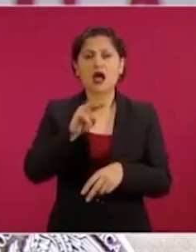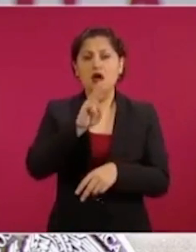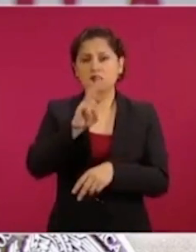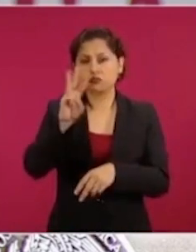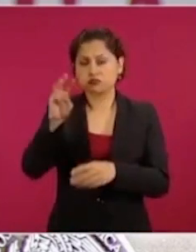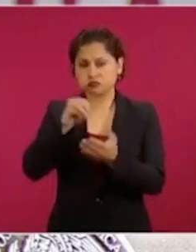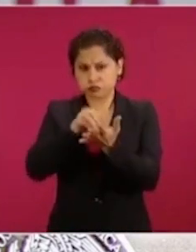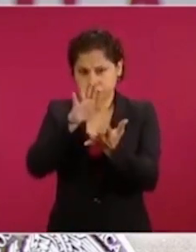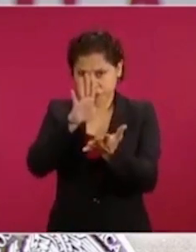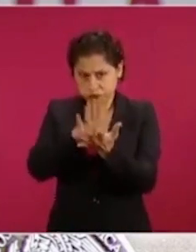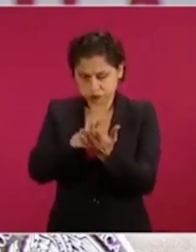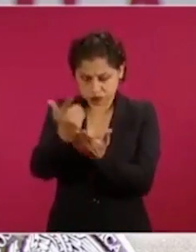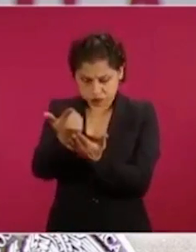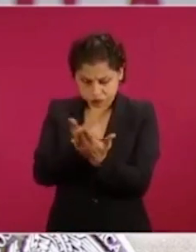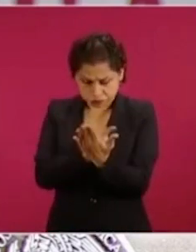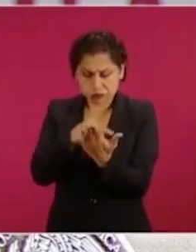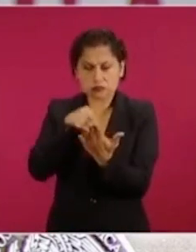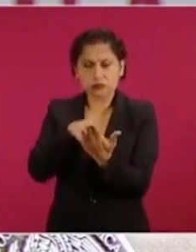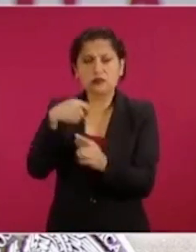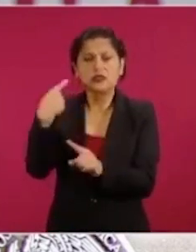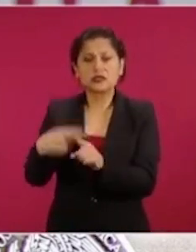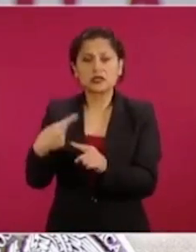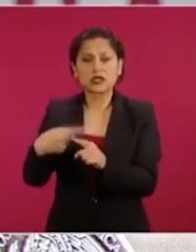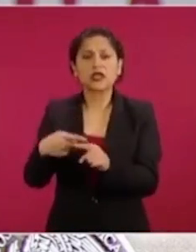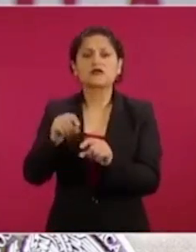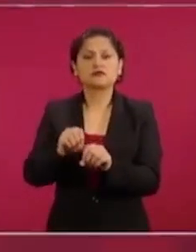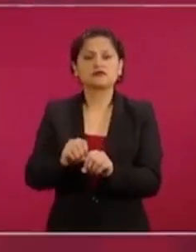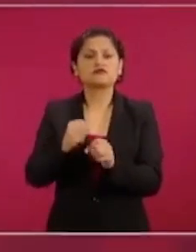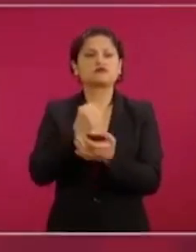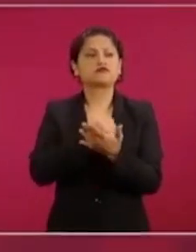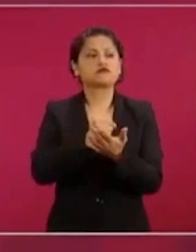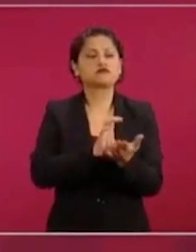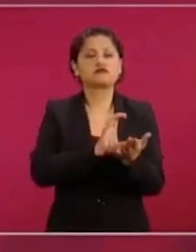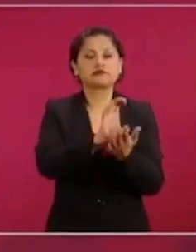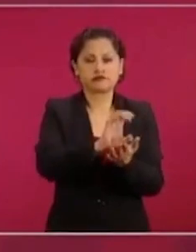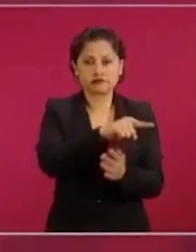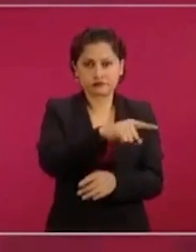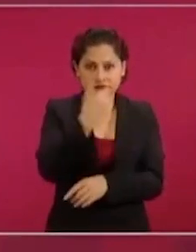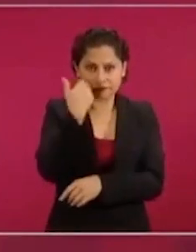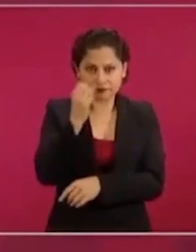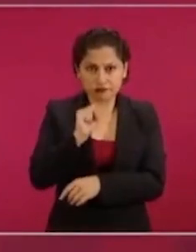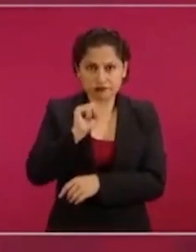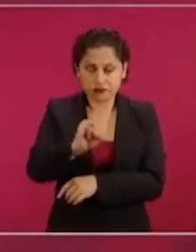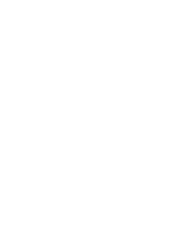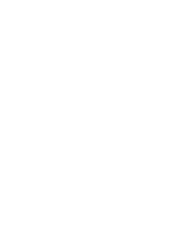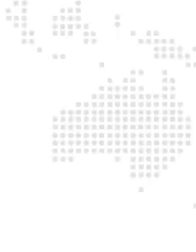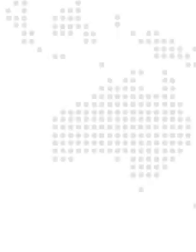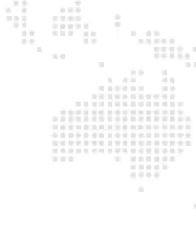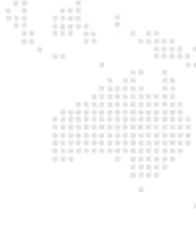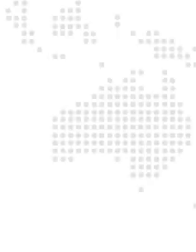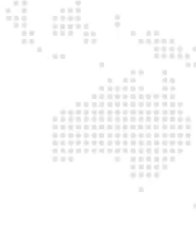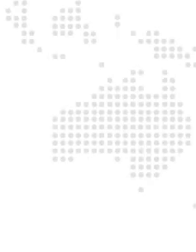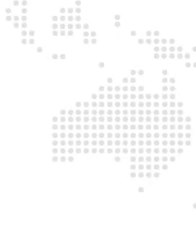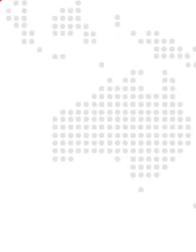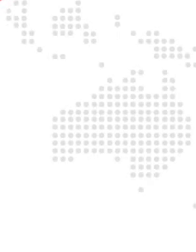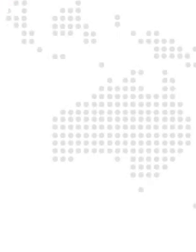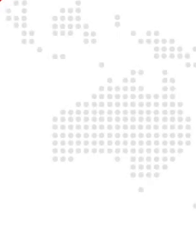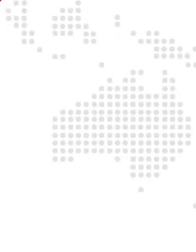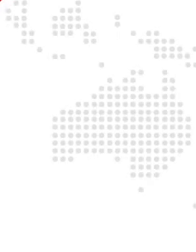reciben y eso da un primer nivel de transparencia. Ahí está la relación de todos los que reciben. ¡Gracias!